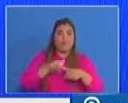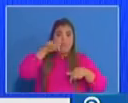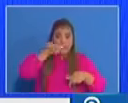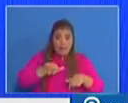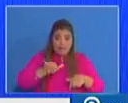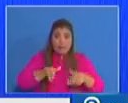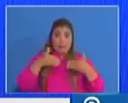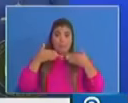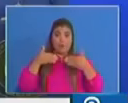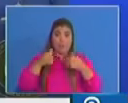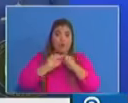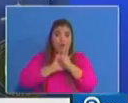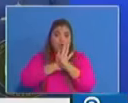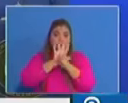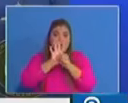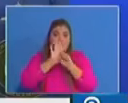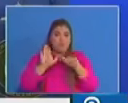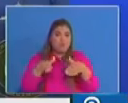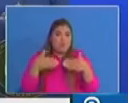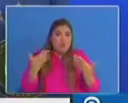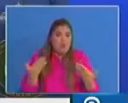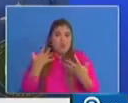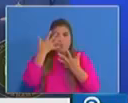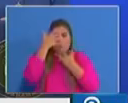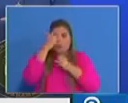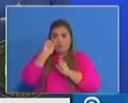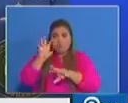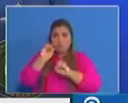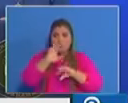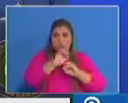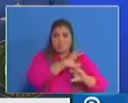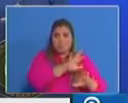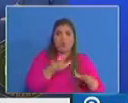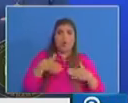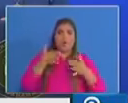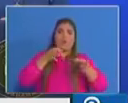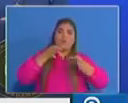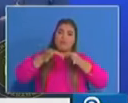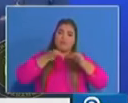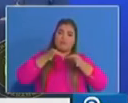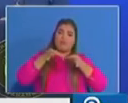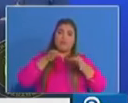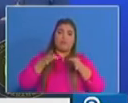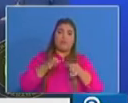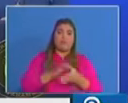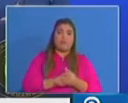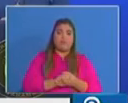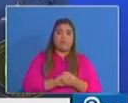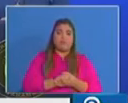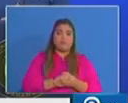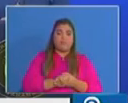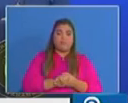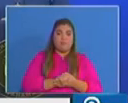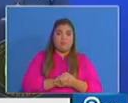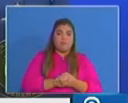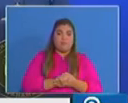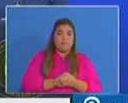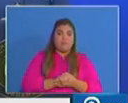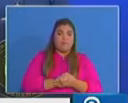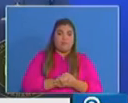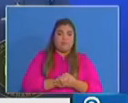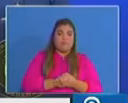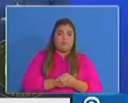muestra en el territorio nacional. En la siguiente filmina, pueden